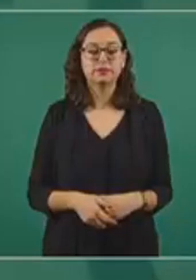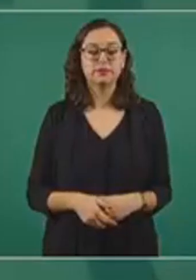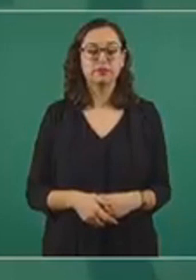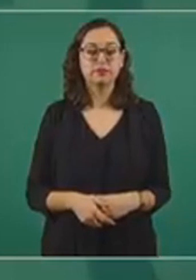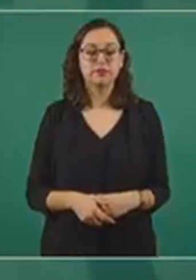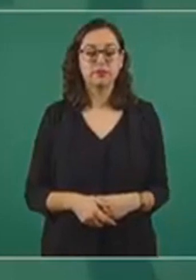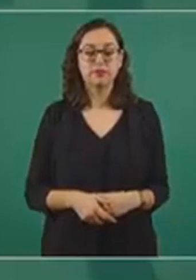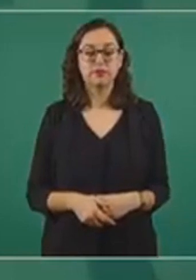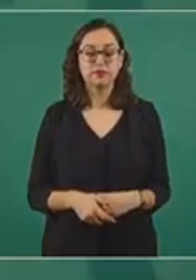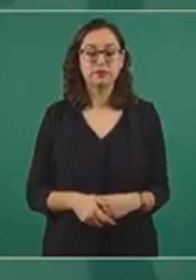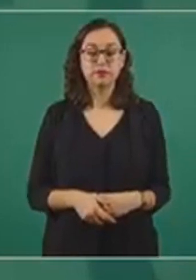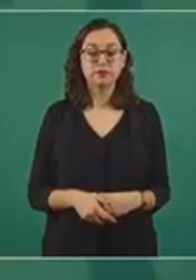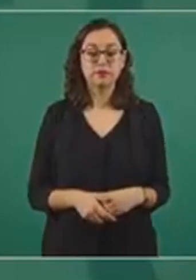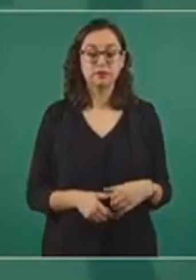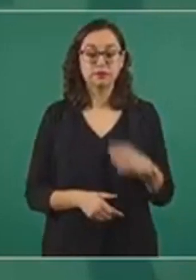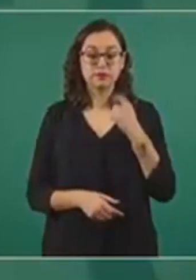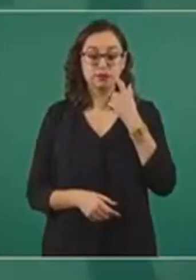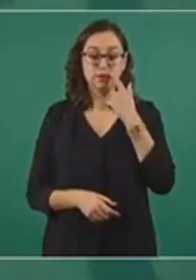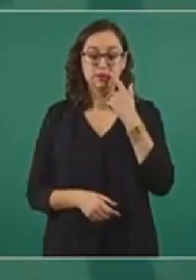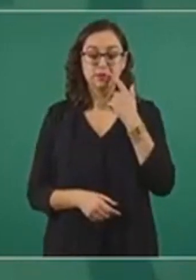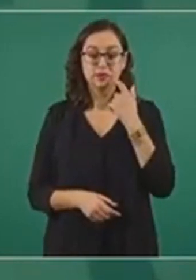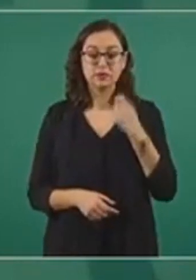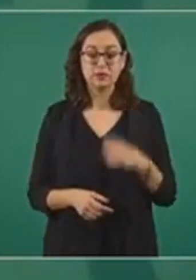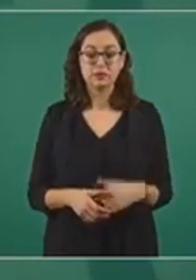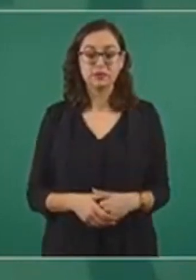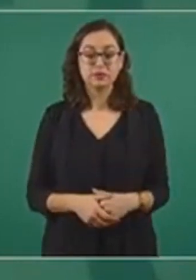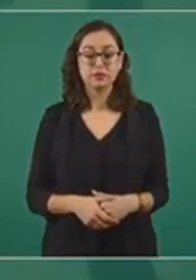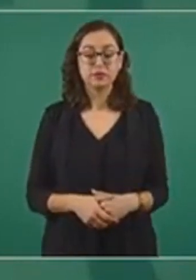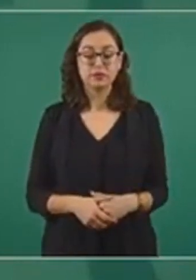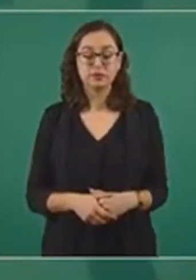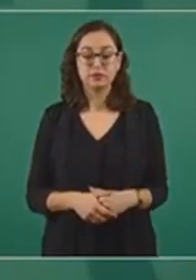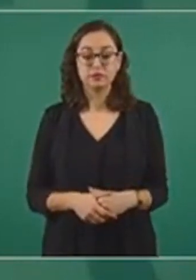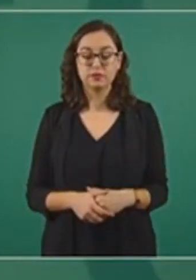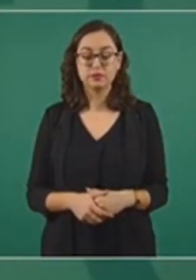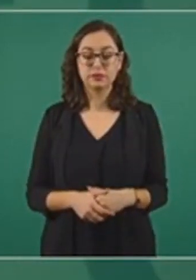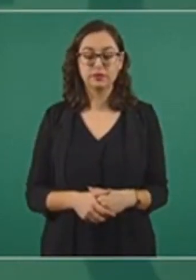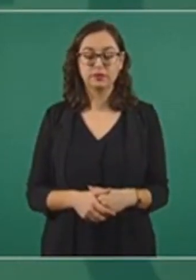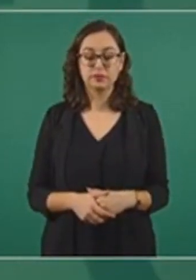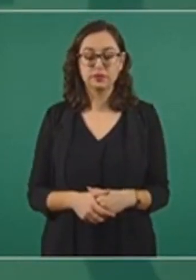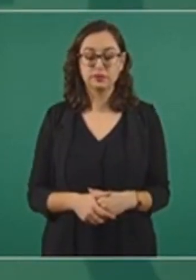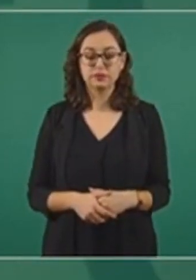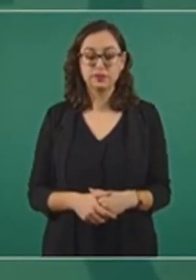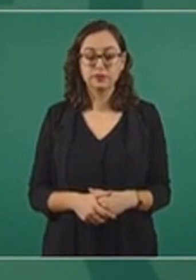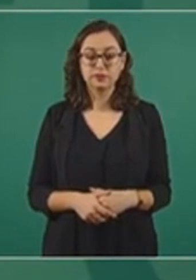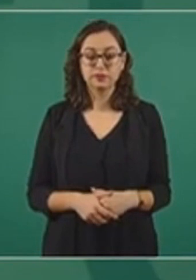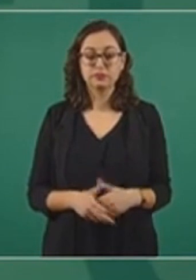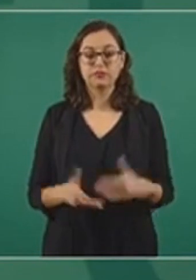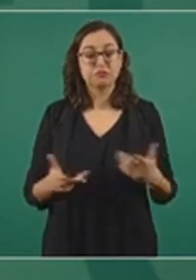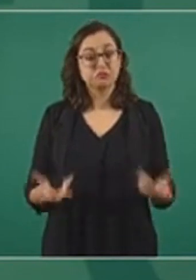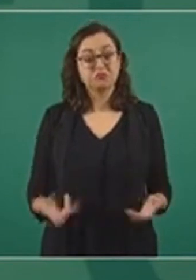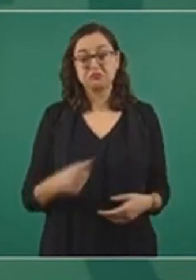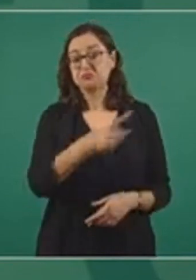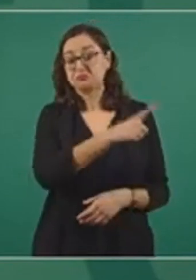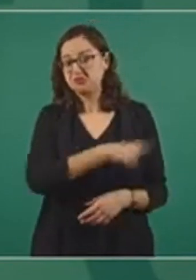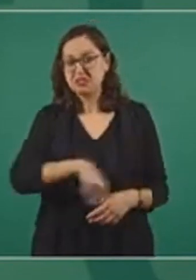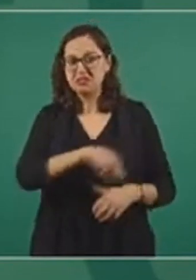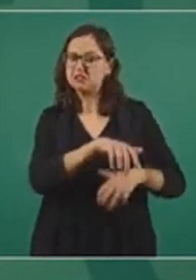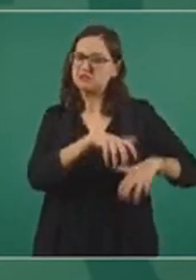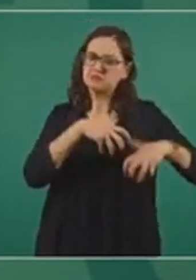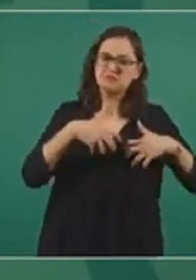Entonces, no podemos aún con manifestaciones